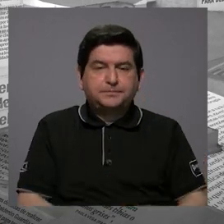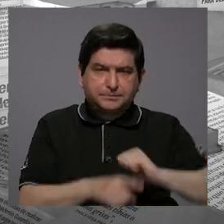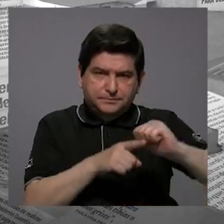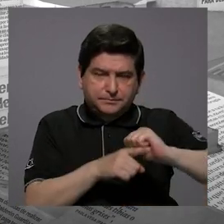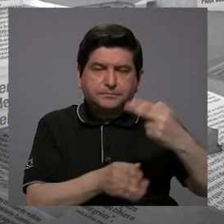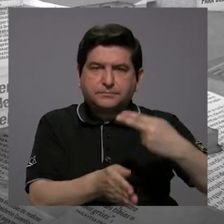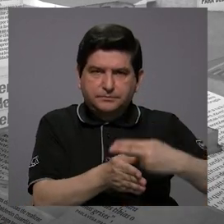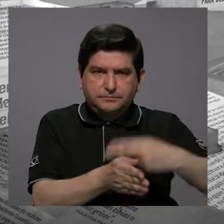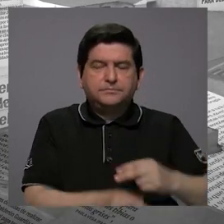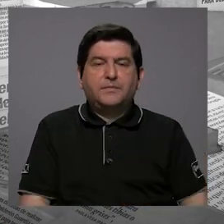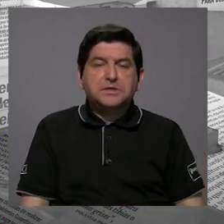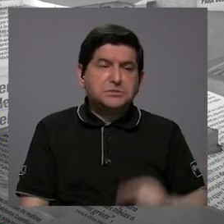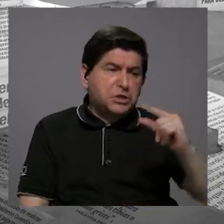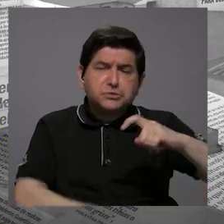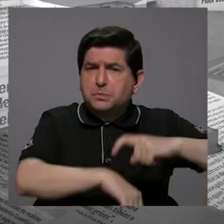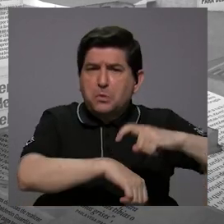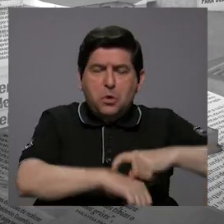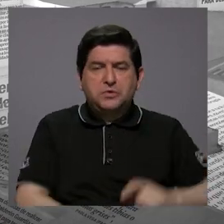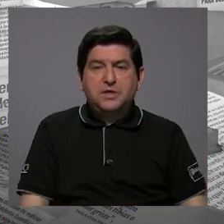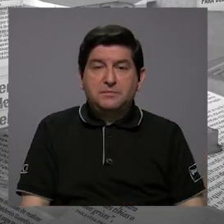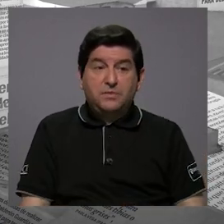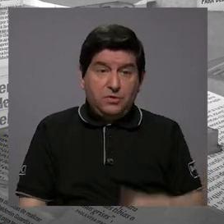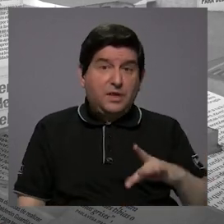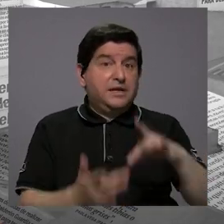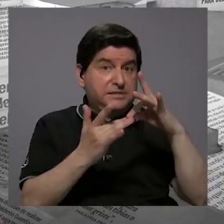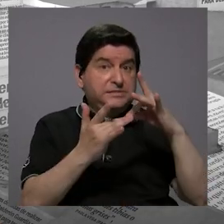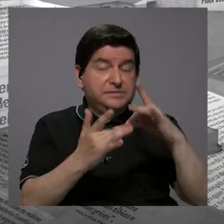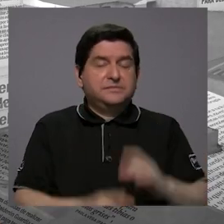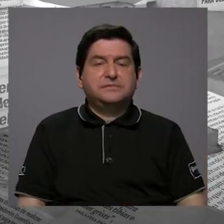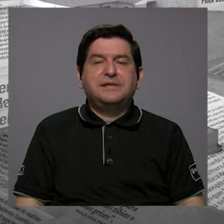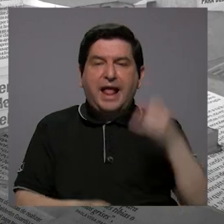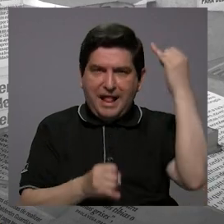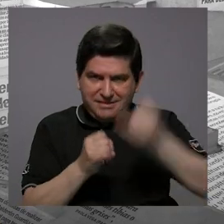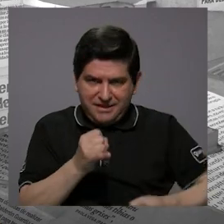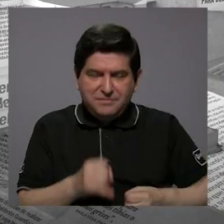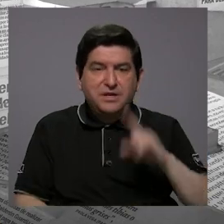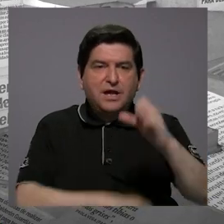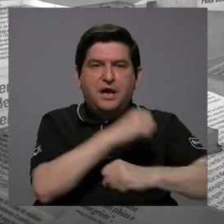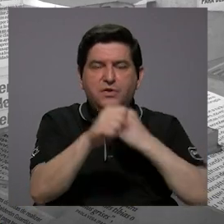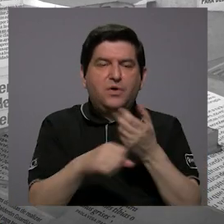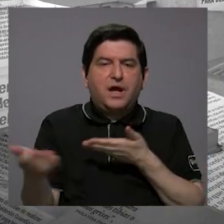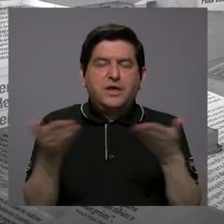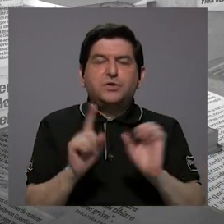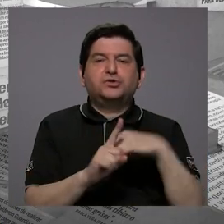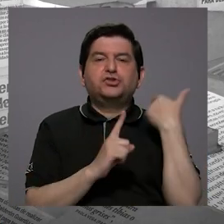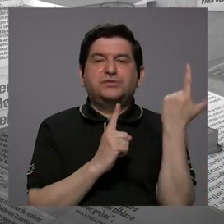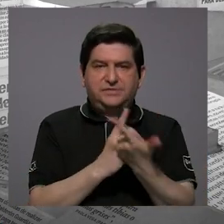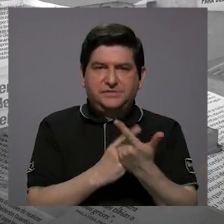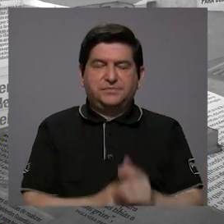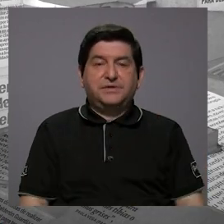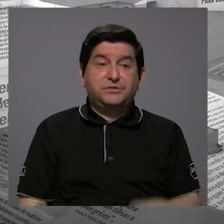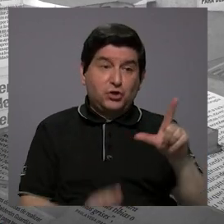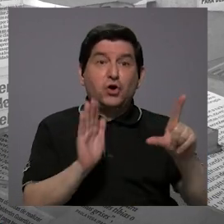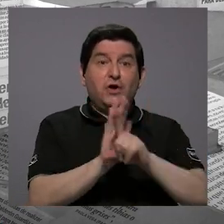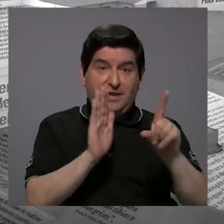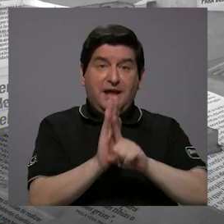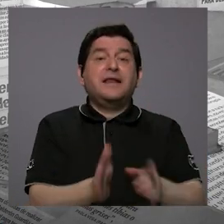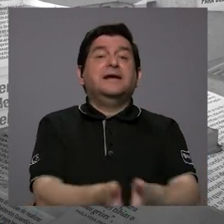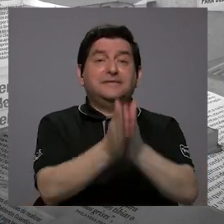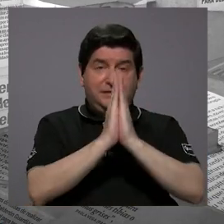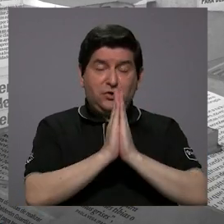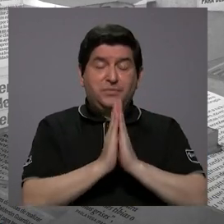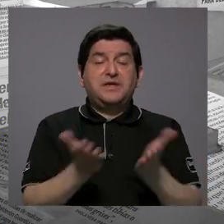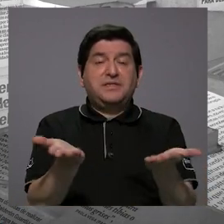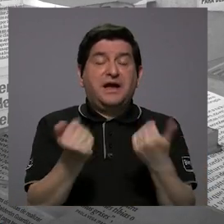residencia, poniendo una residencia muy corta, residencia es la especialidad, termina y hace un año de servicio social. Eso sí es una ley y tiene que